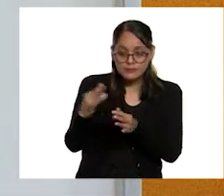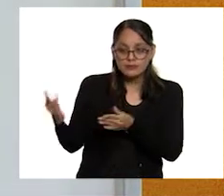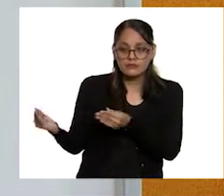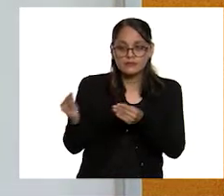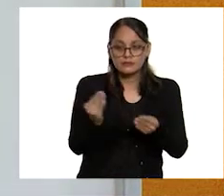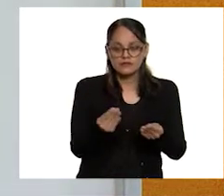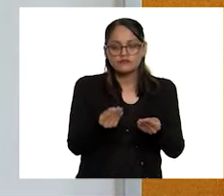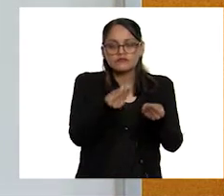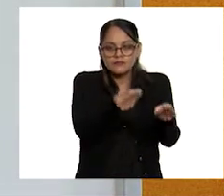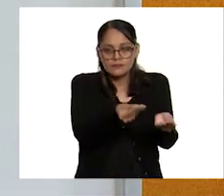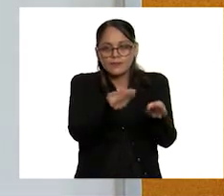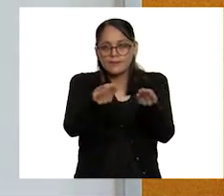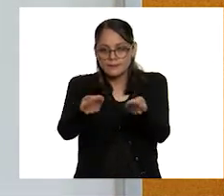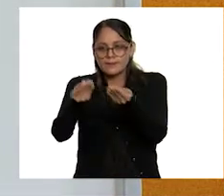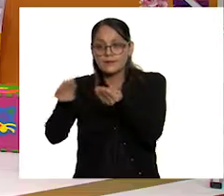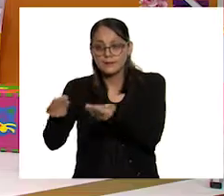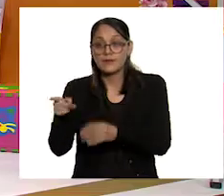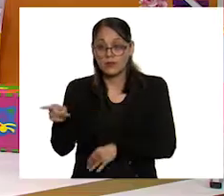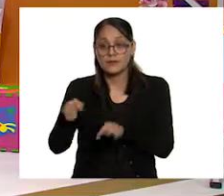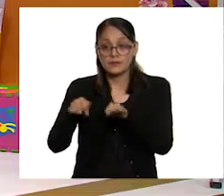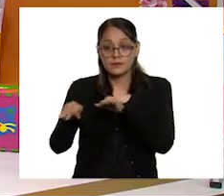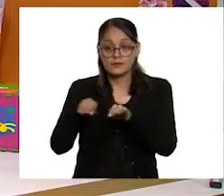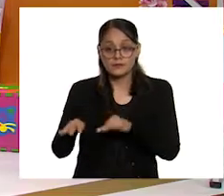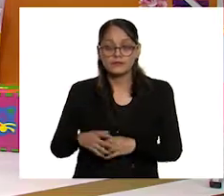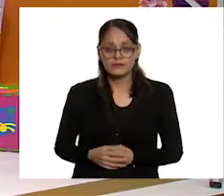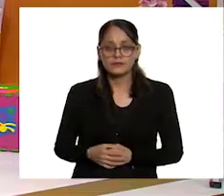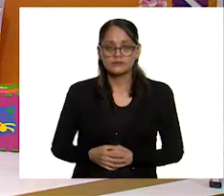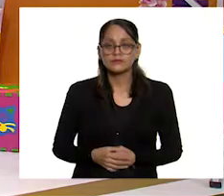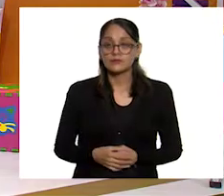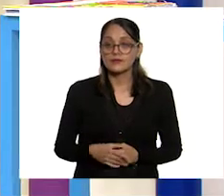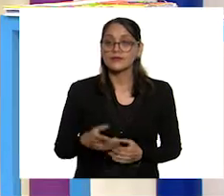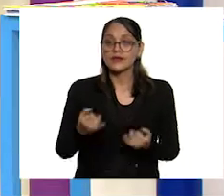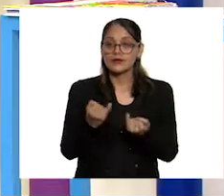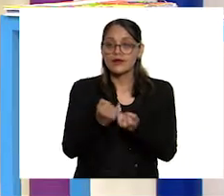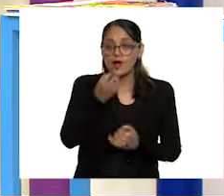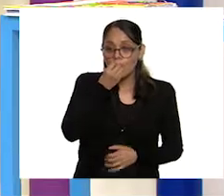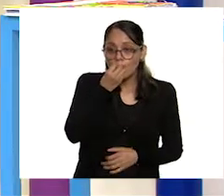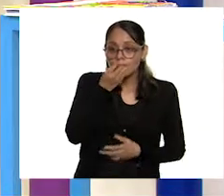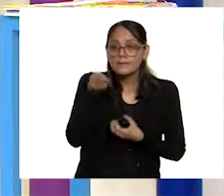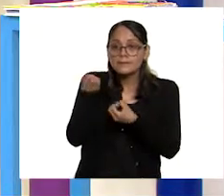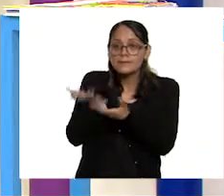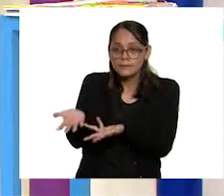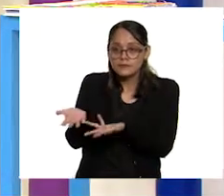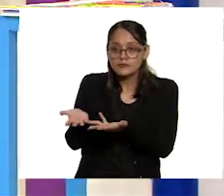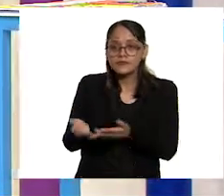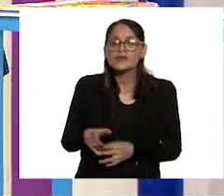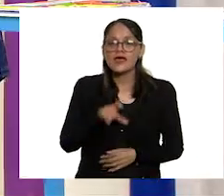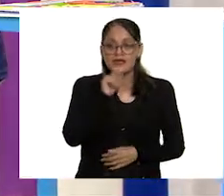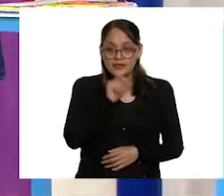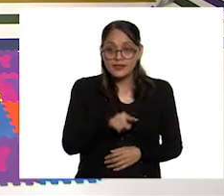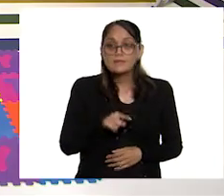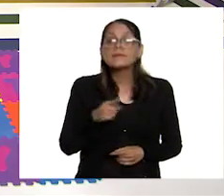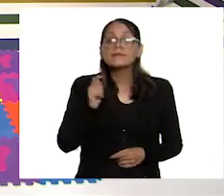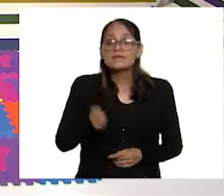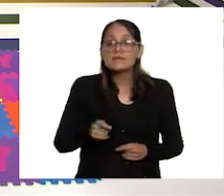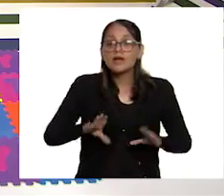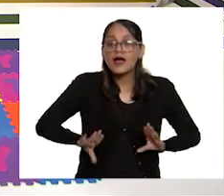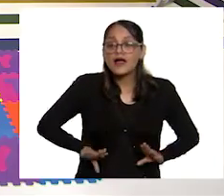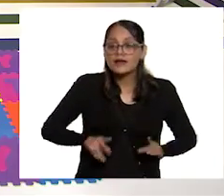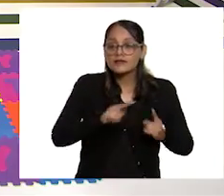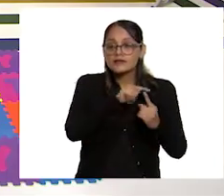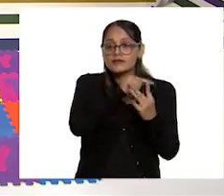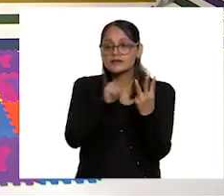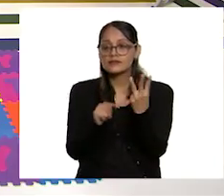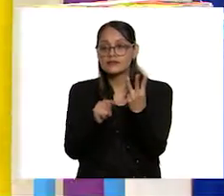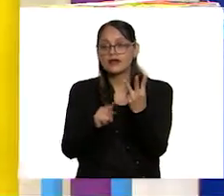parte de lo que hacen. Muy bien. es, lo que hacen. Siguiente. ¡Dan los alimentos! ¡Dan los alimentos! ¿También es? Pues,